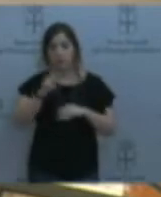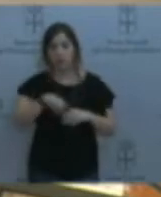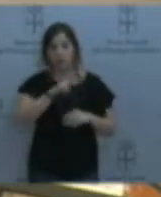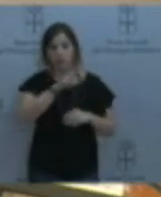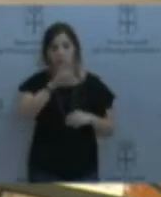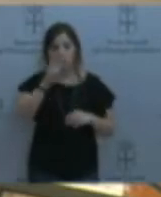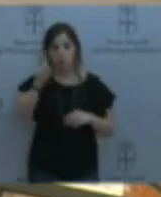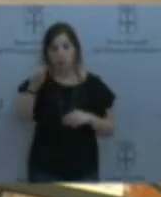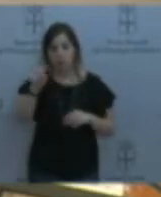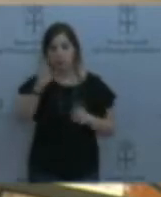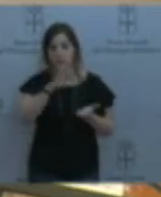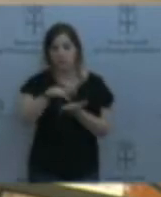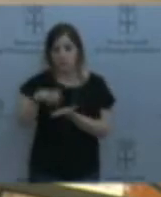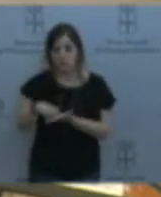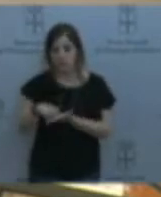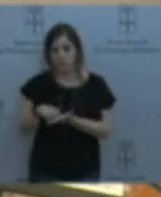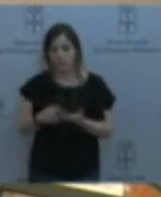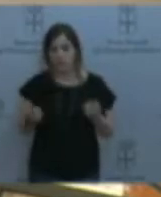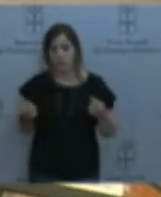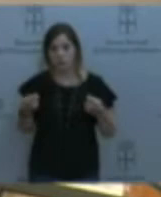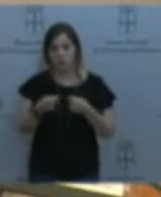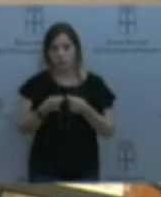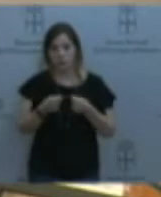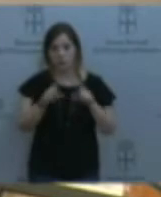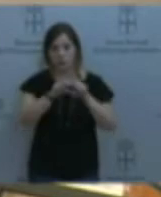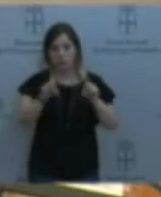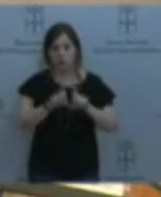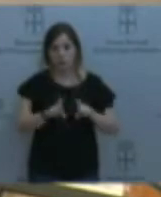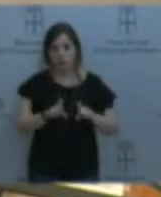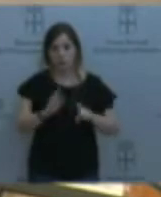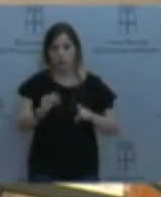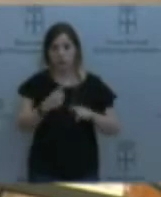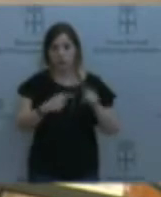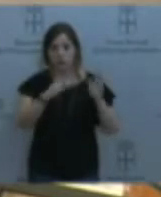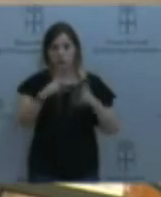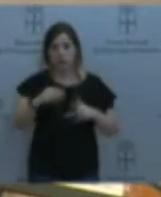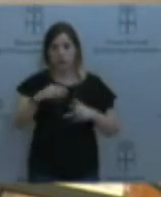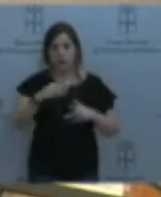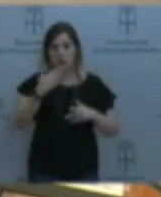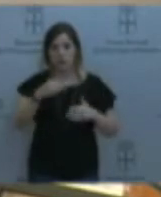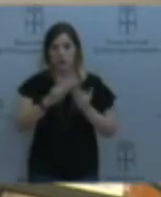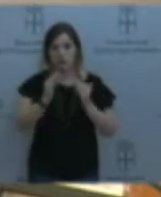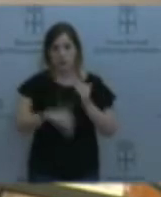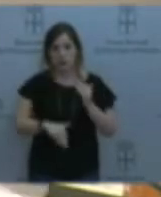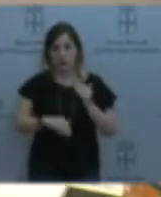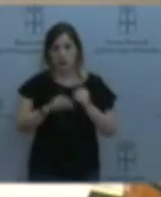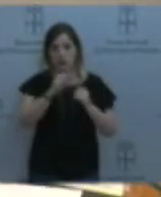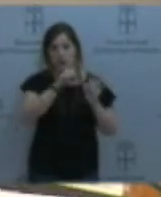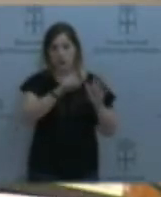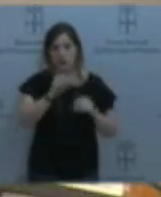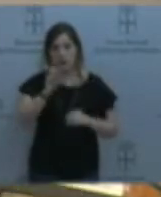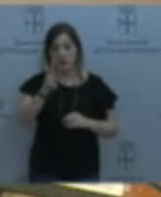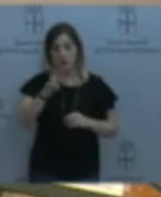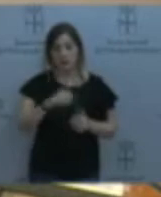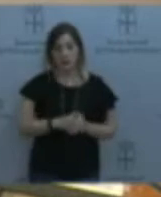concertados con entidades. Y que la media de menas en los últimos años es de 63 menores no acompañados.